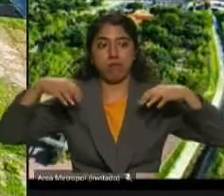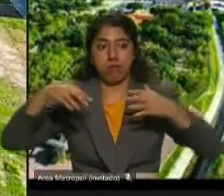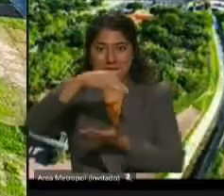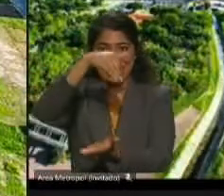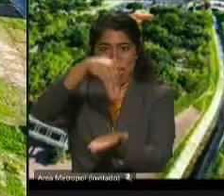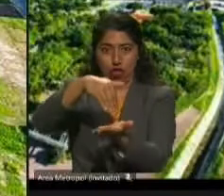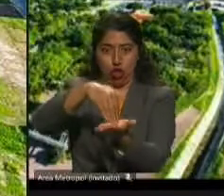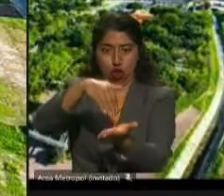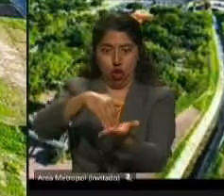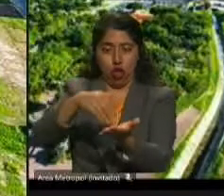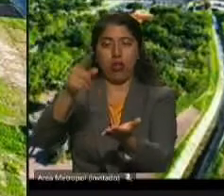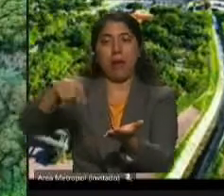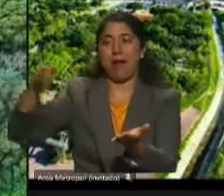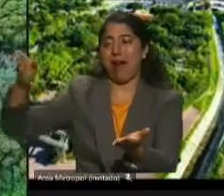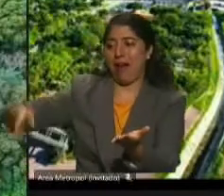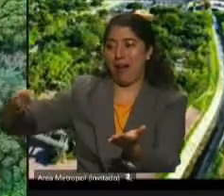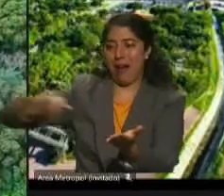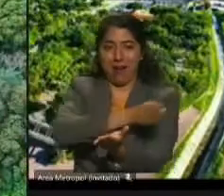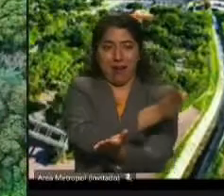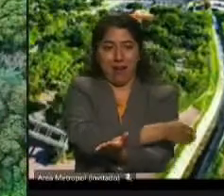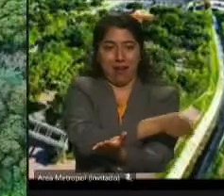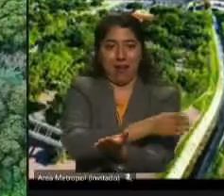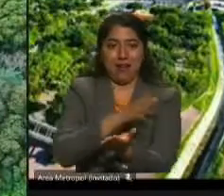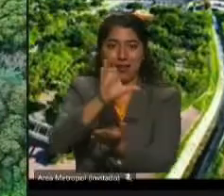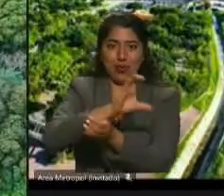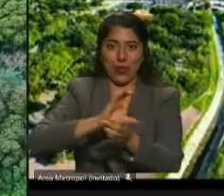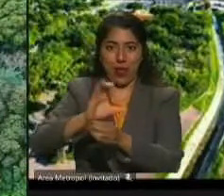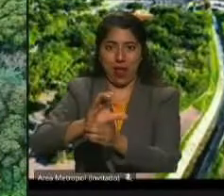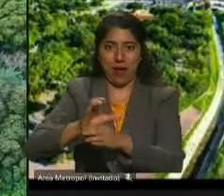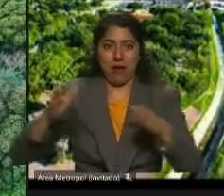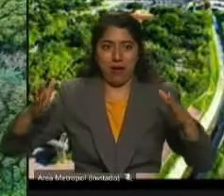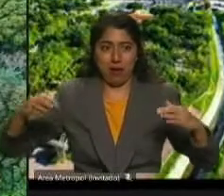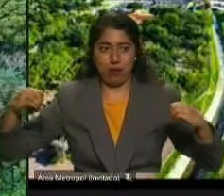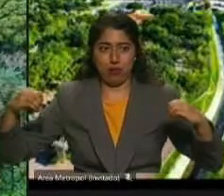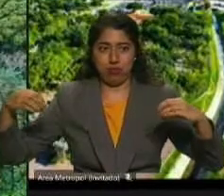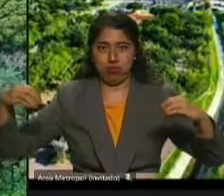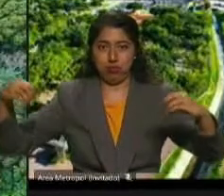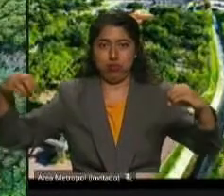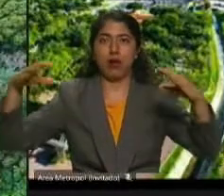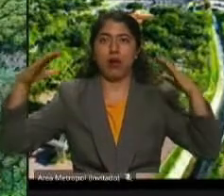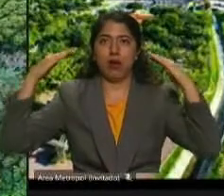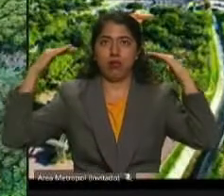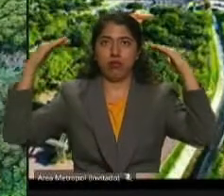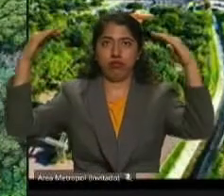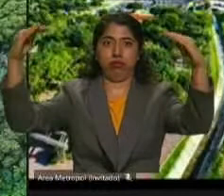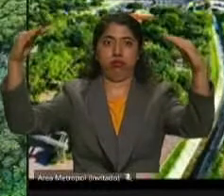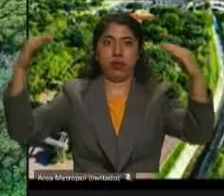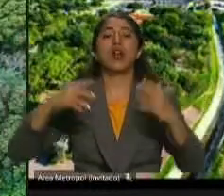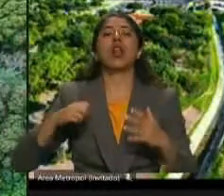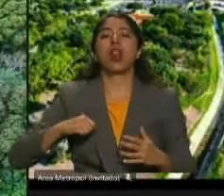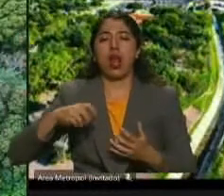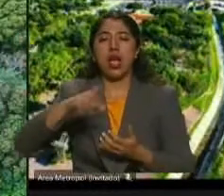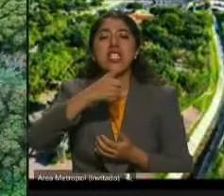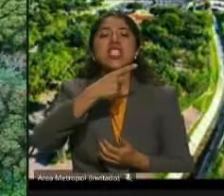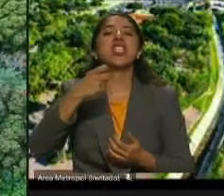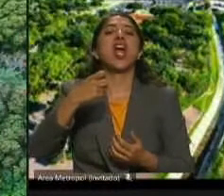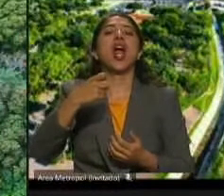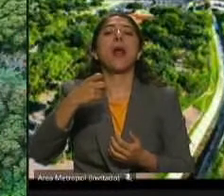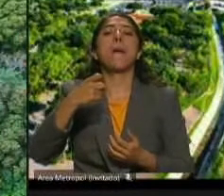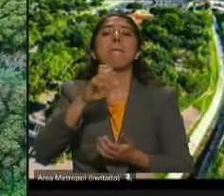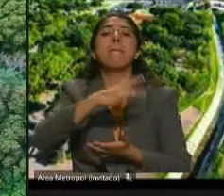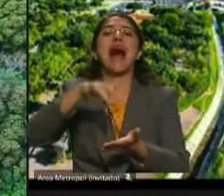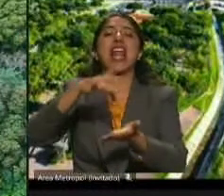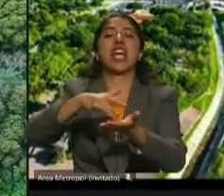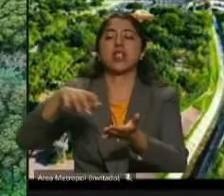espacios públicos que hoy conforman más de 100 parques urbanos protegidos, más de 1.500 plazas,